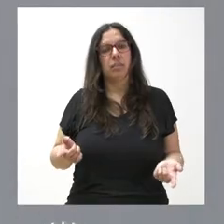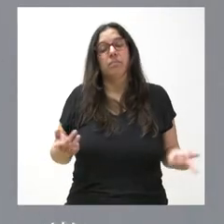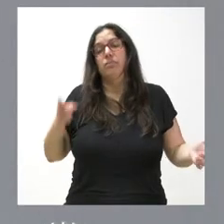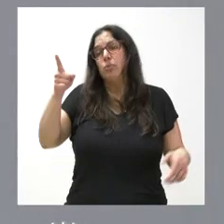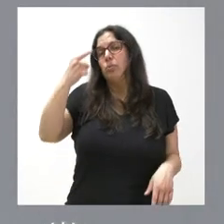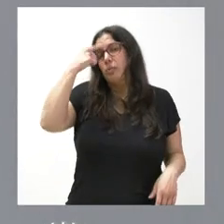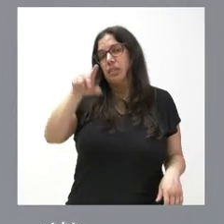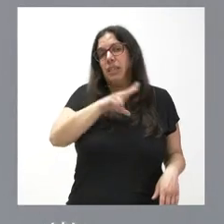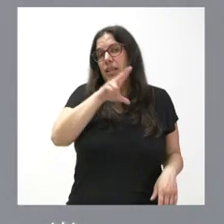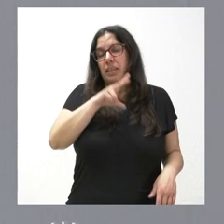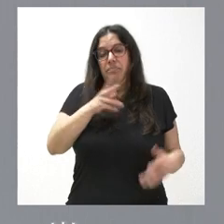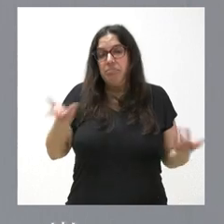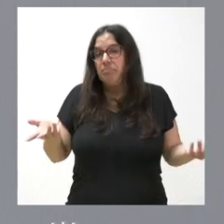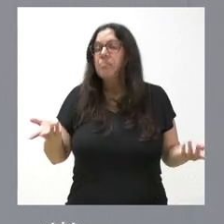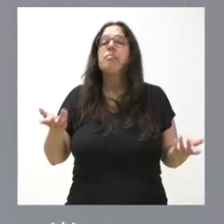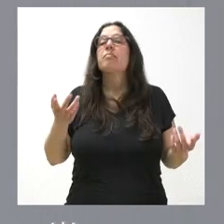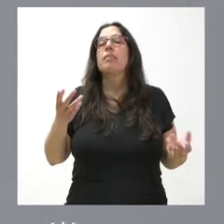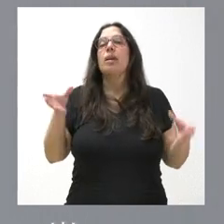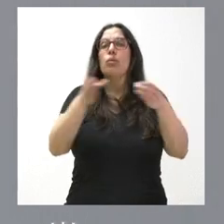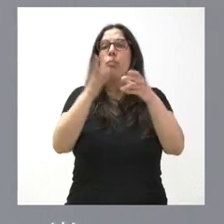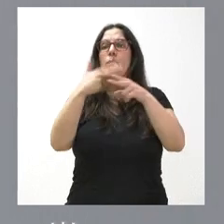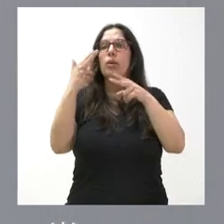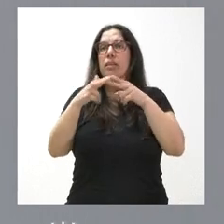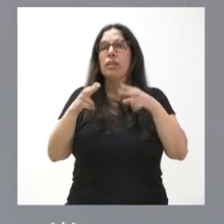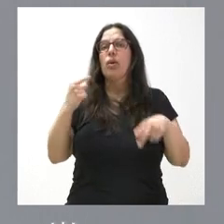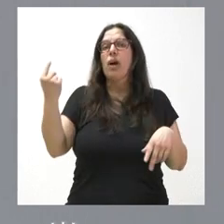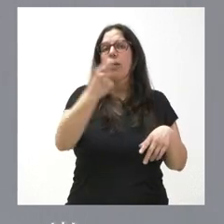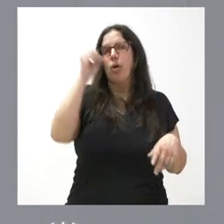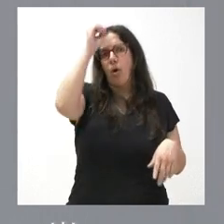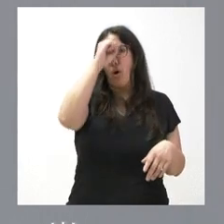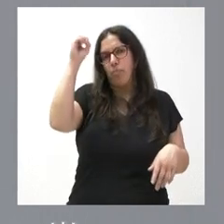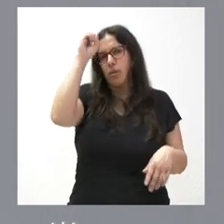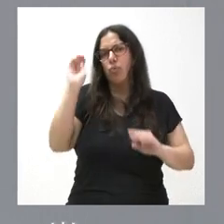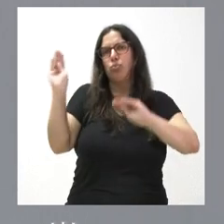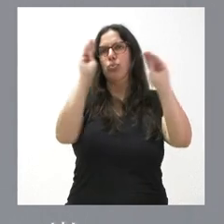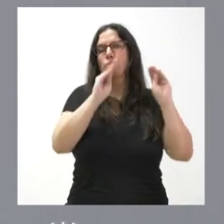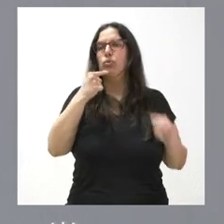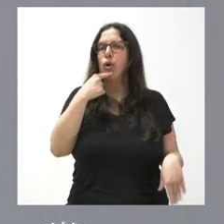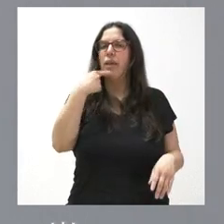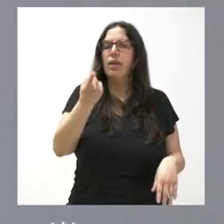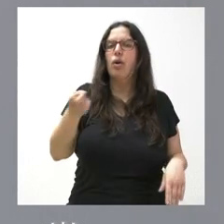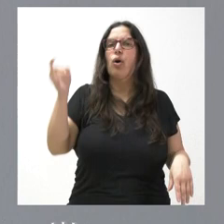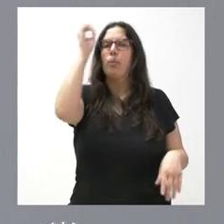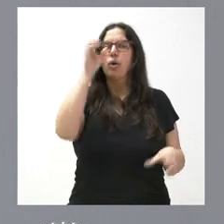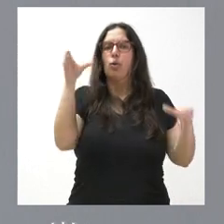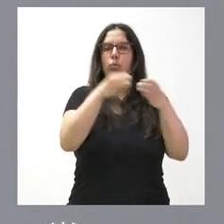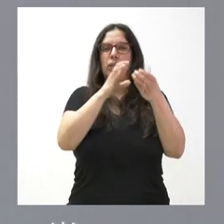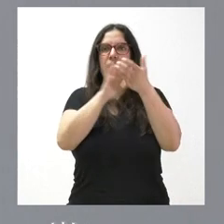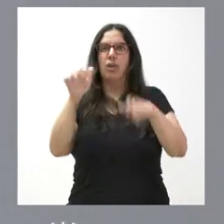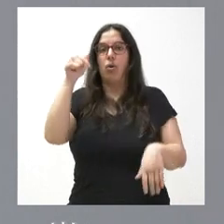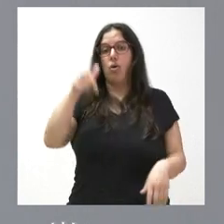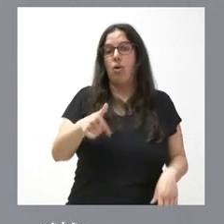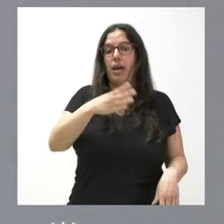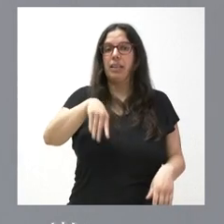sabe, lógicamente cada persona, cada partido político tiene sus opiniones. Yo lo digo en opinión de la Junta de Castilla y León, que es que me parece a mí que hoy en España